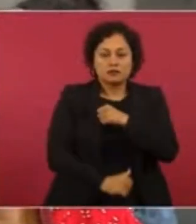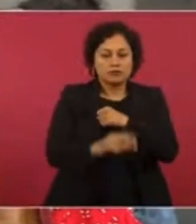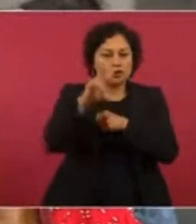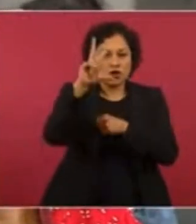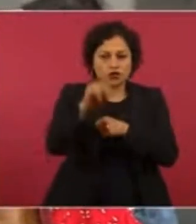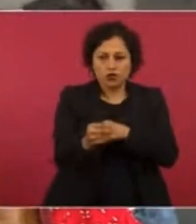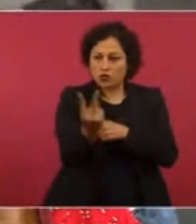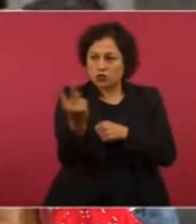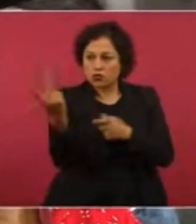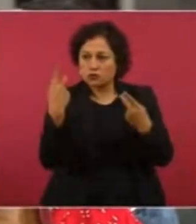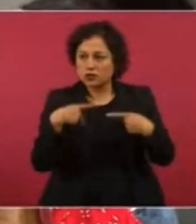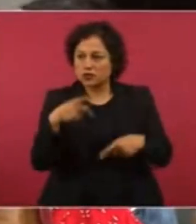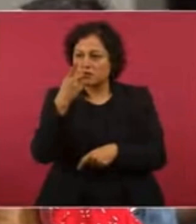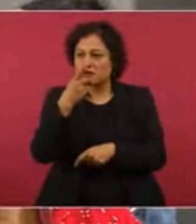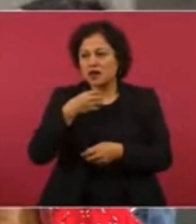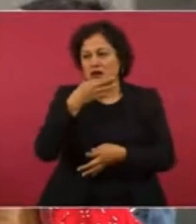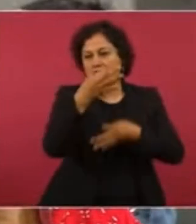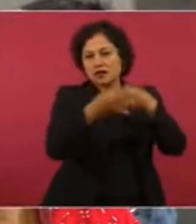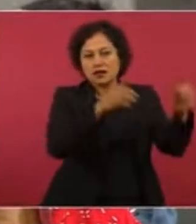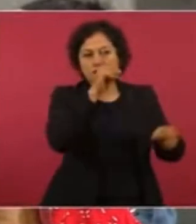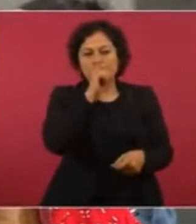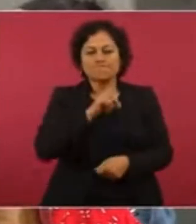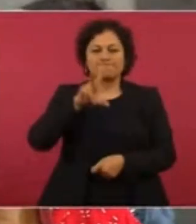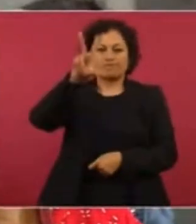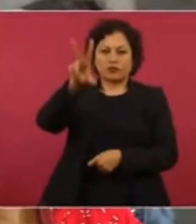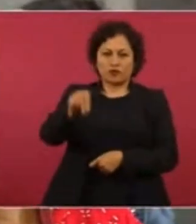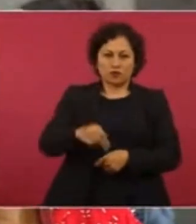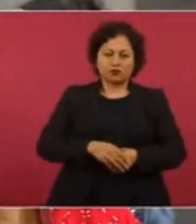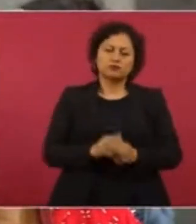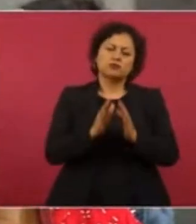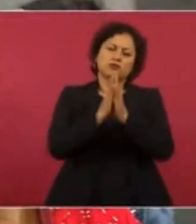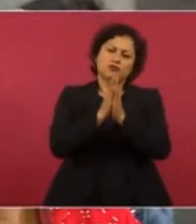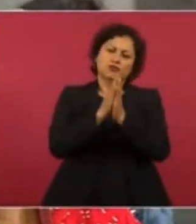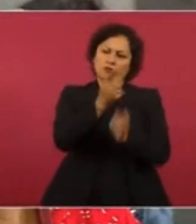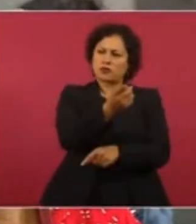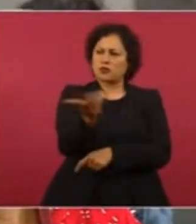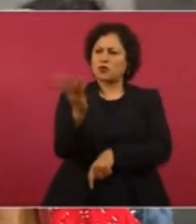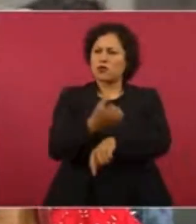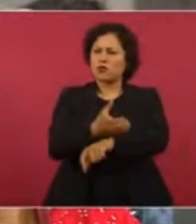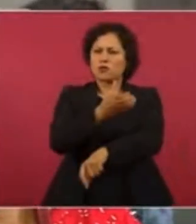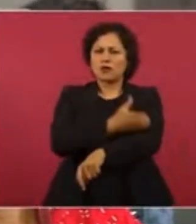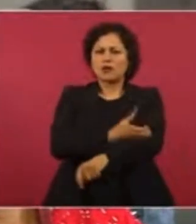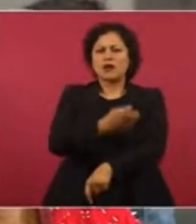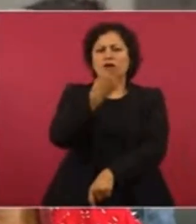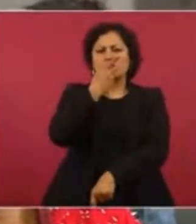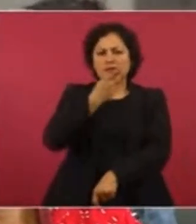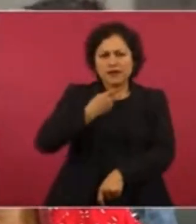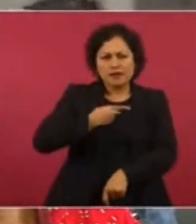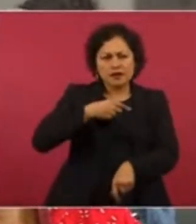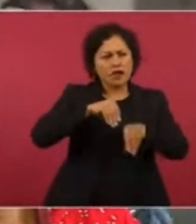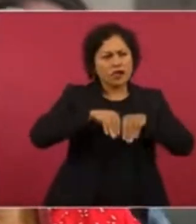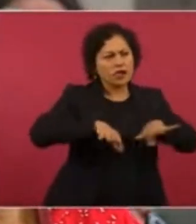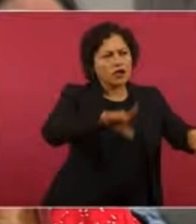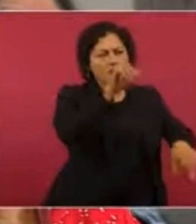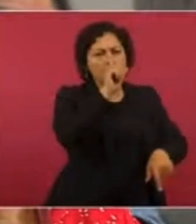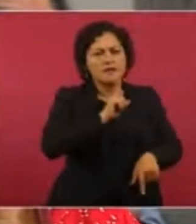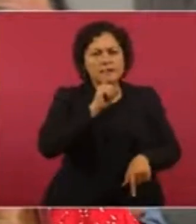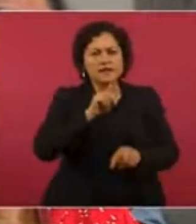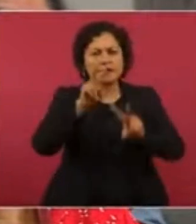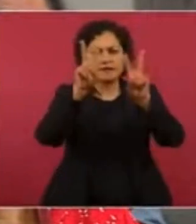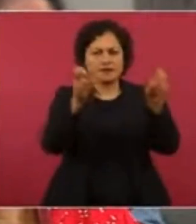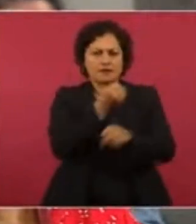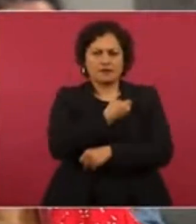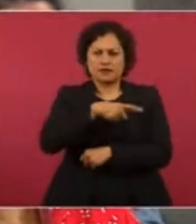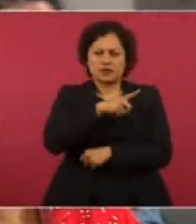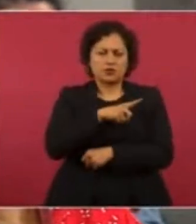Jiménez. Invito a mis compañeros a no especular y menos en asuntos de salud, como usted, Presidente, también lo ha